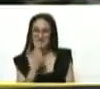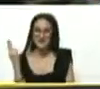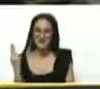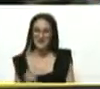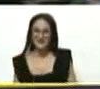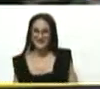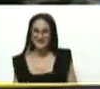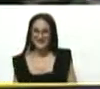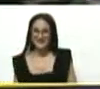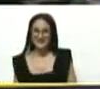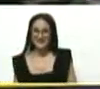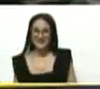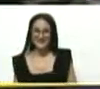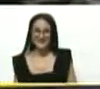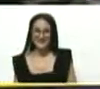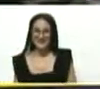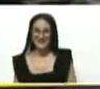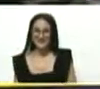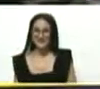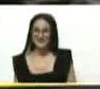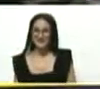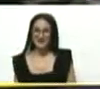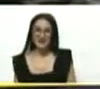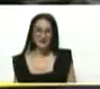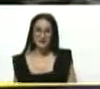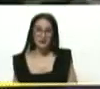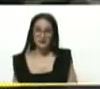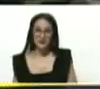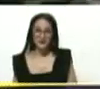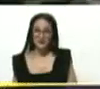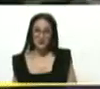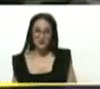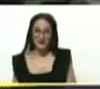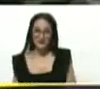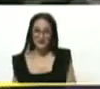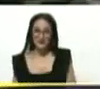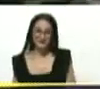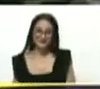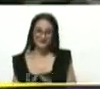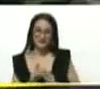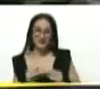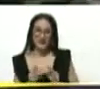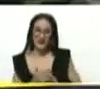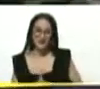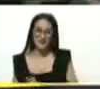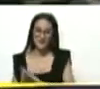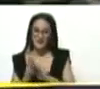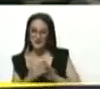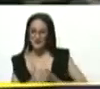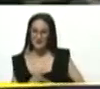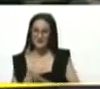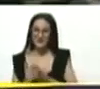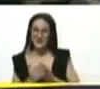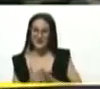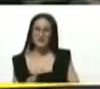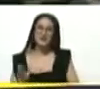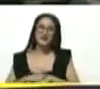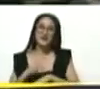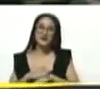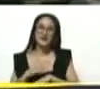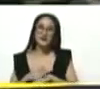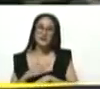Ahora vamos este fin de semana a la comunidad. El jueves